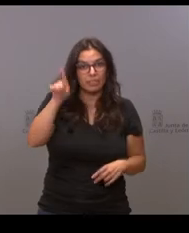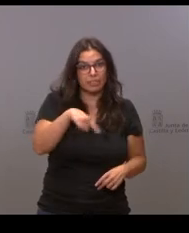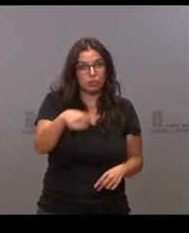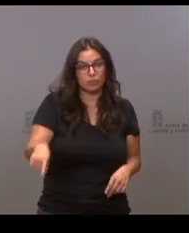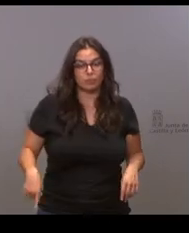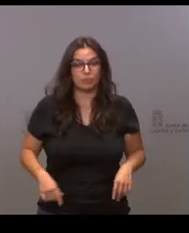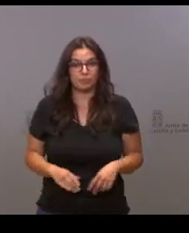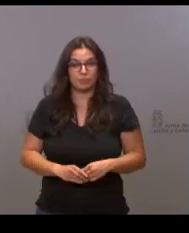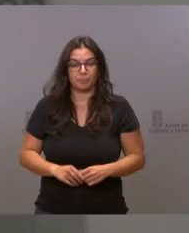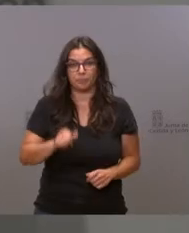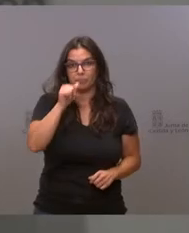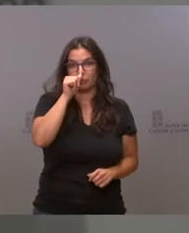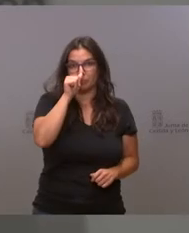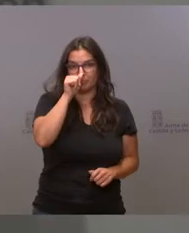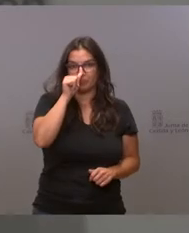Socialista en Soria.